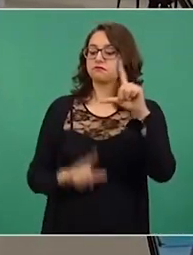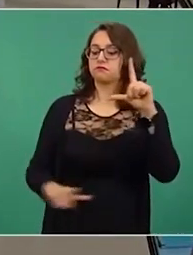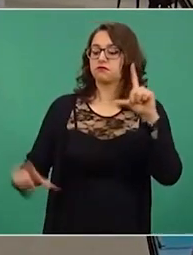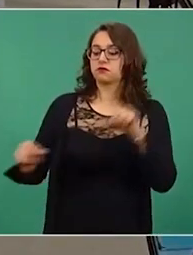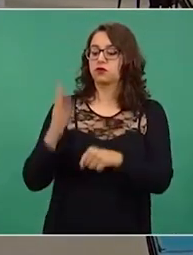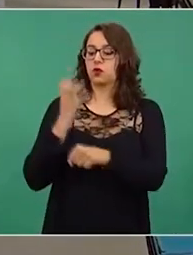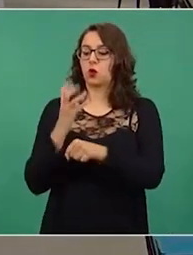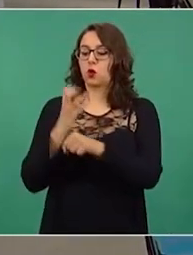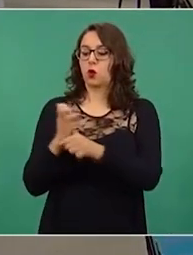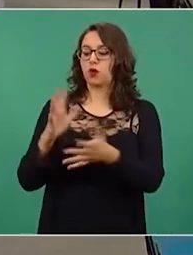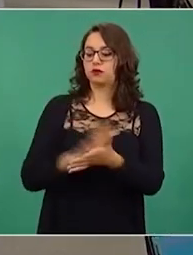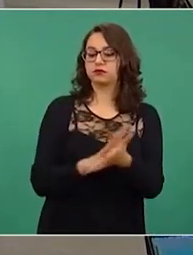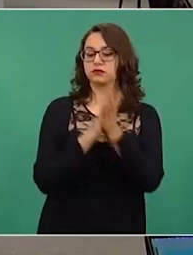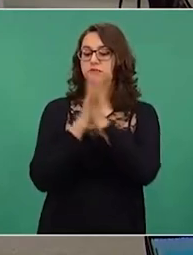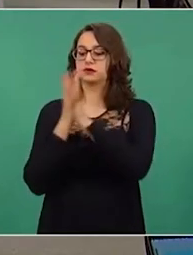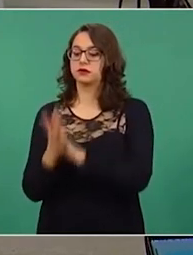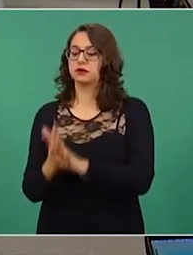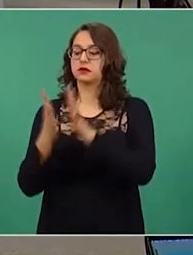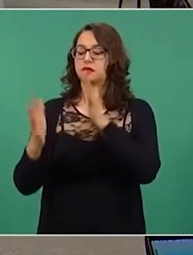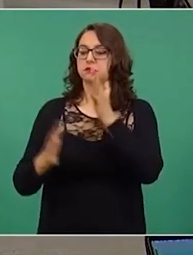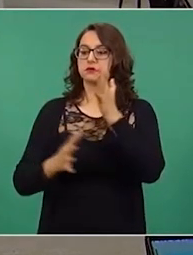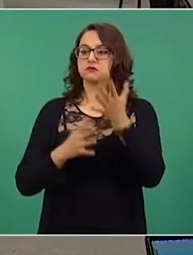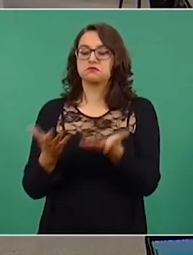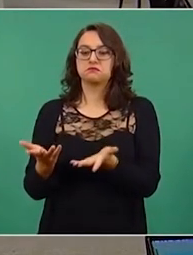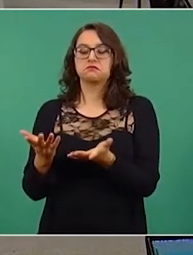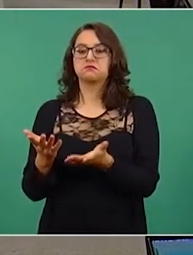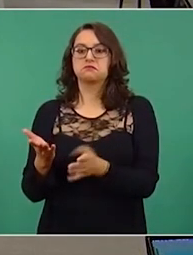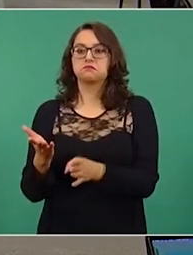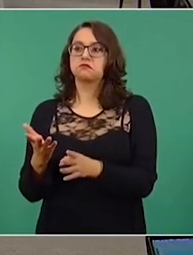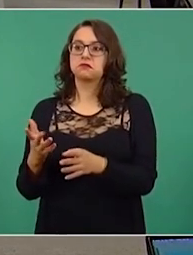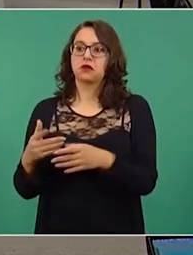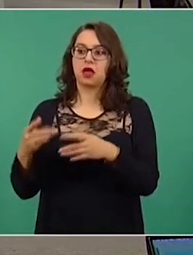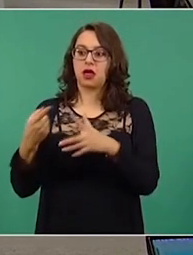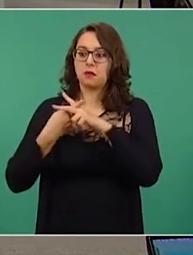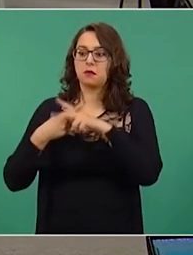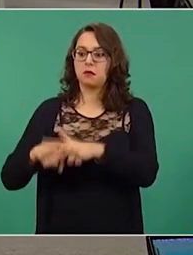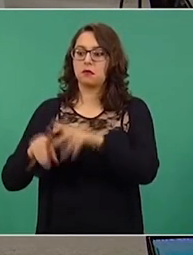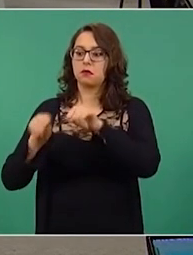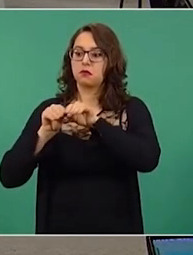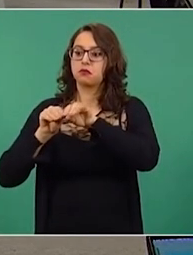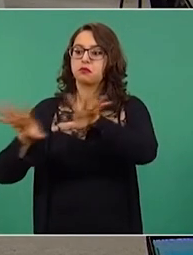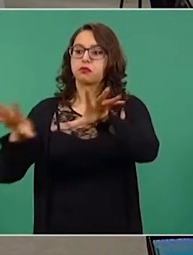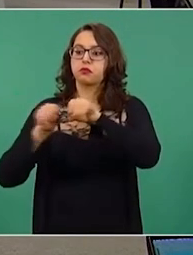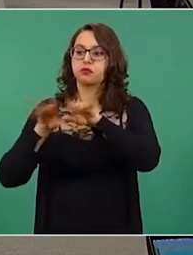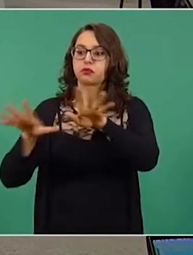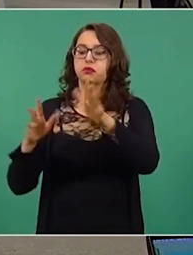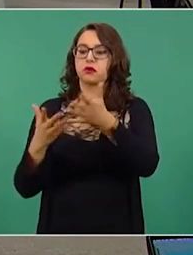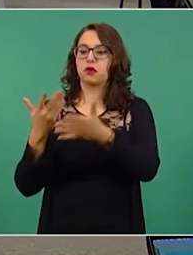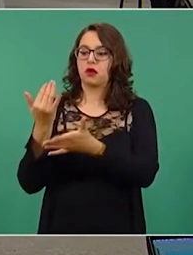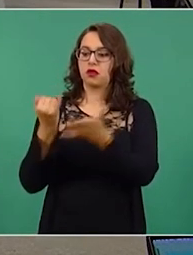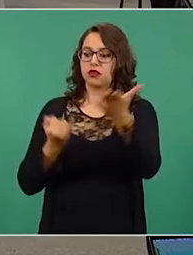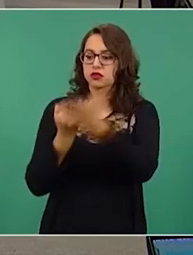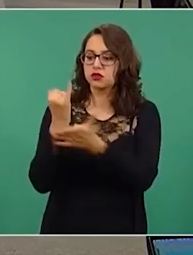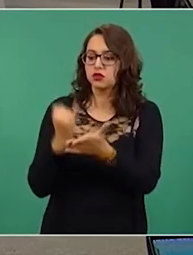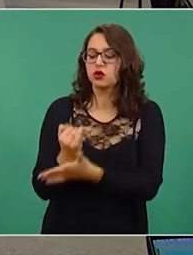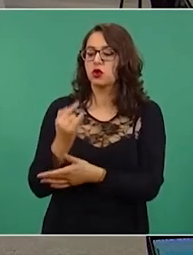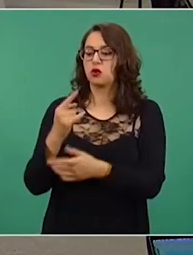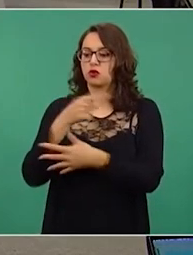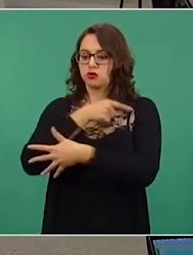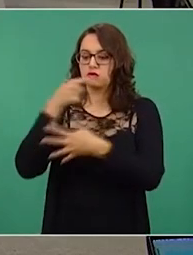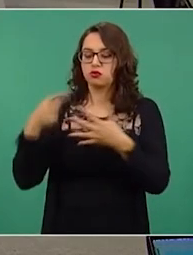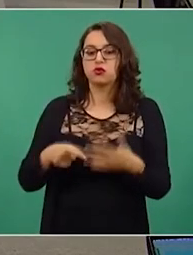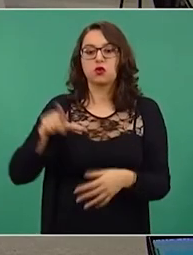gobierno se había preocupado por informar al pueblo sobre las acciones, decisiones y las acciones que toma.